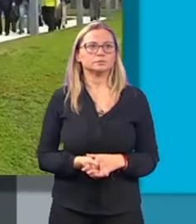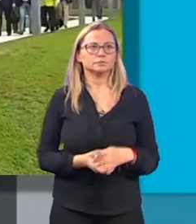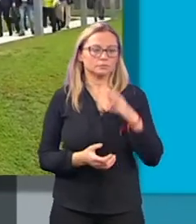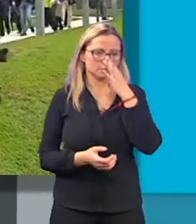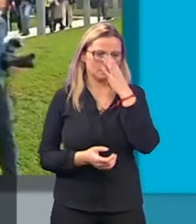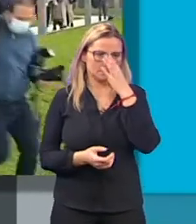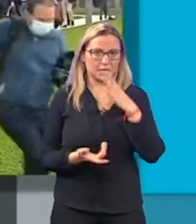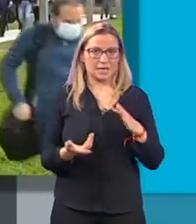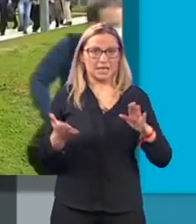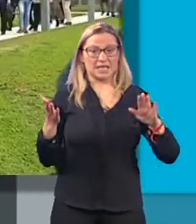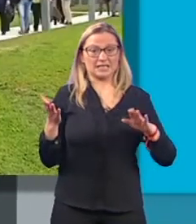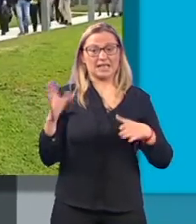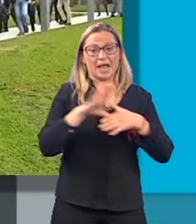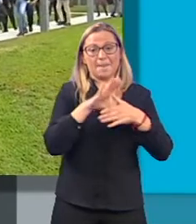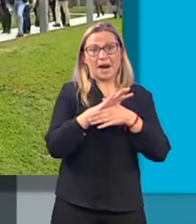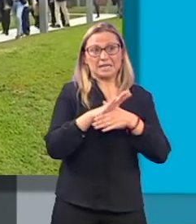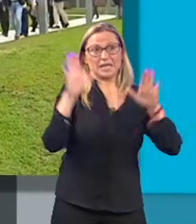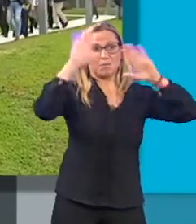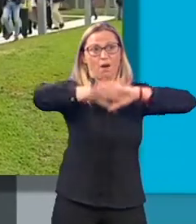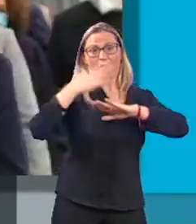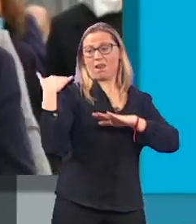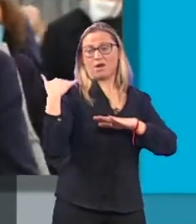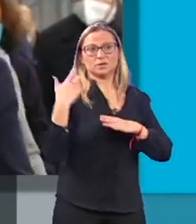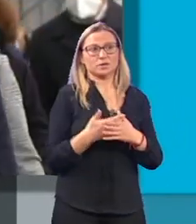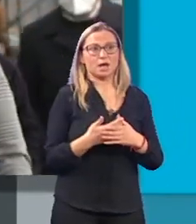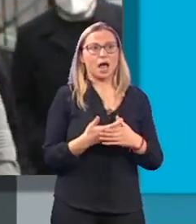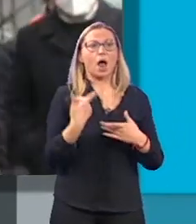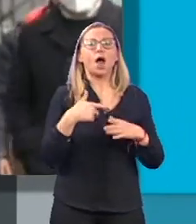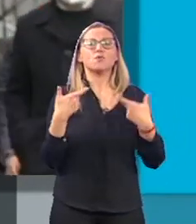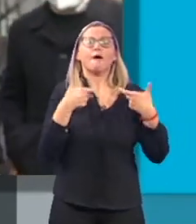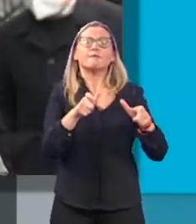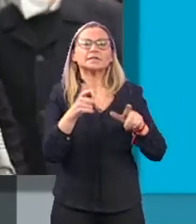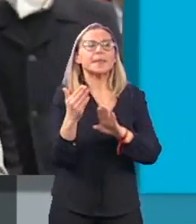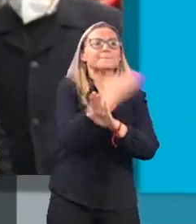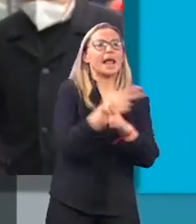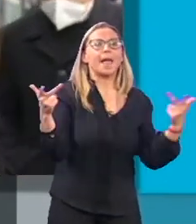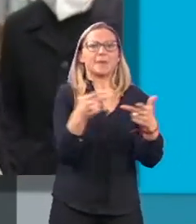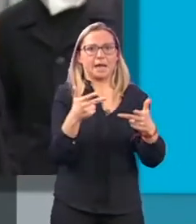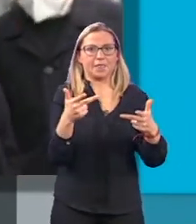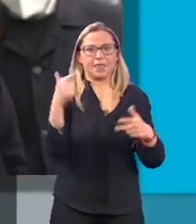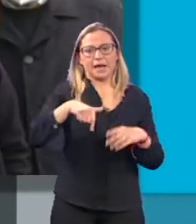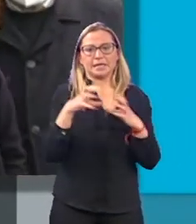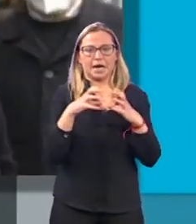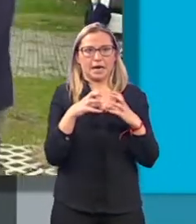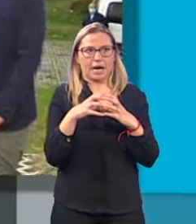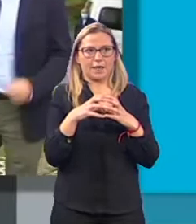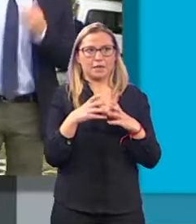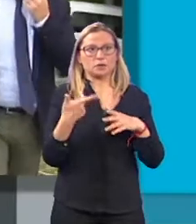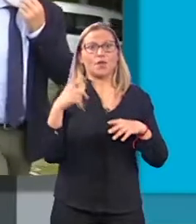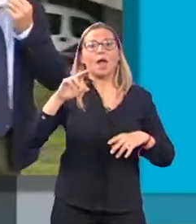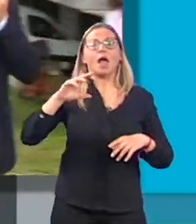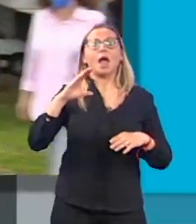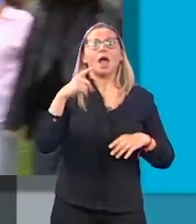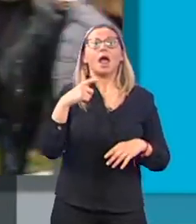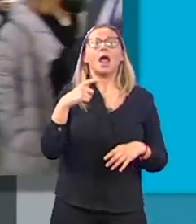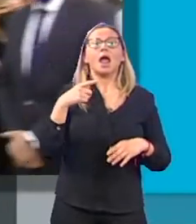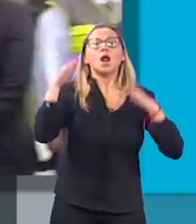Desde la noche de este martes está activa la fase de preemergencia ante riesgo sísmico en Granada. El consejero de la Presidencia de